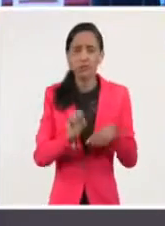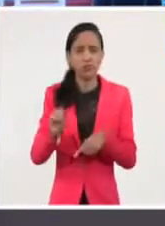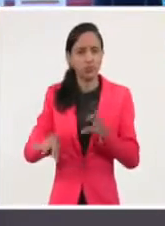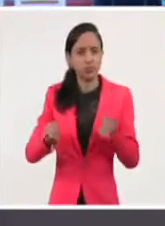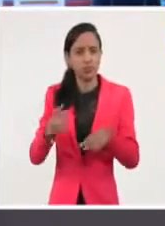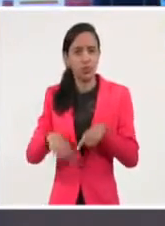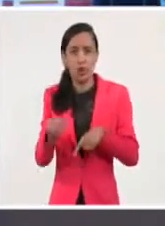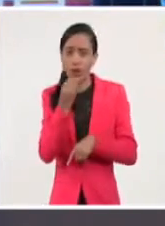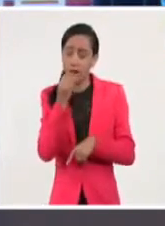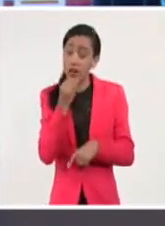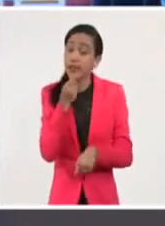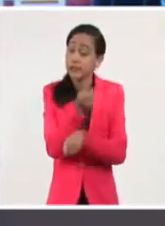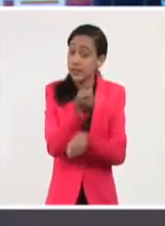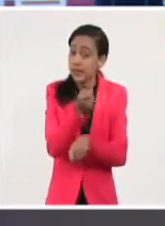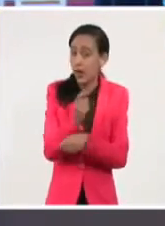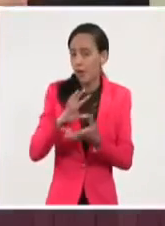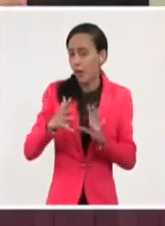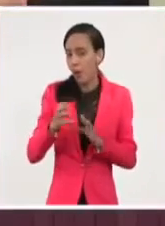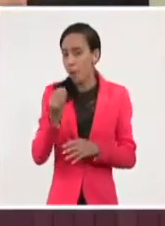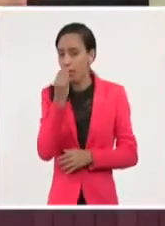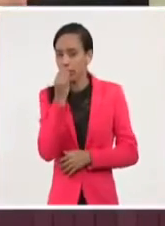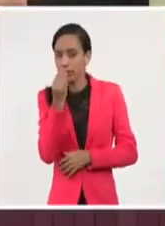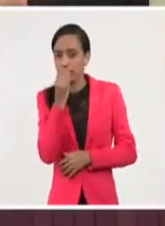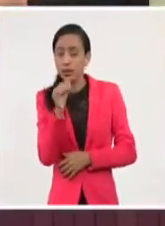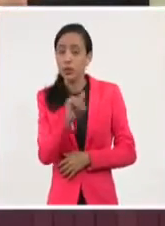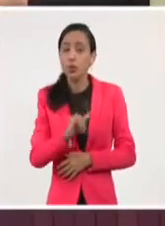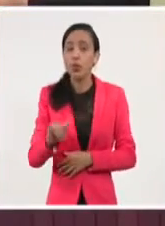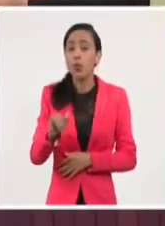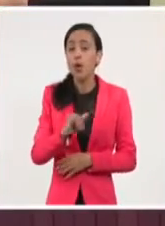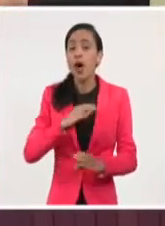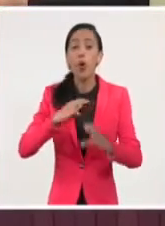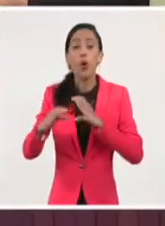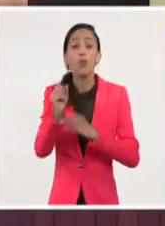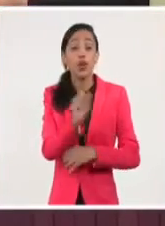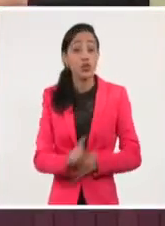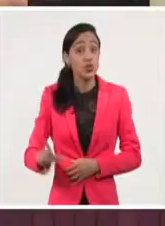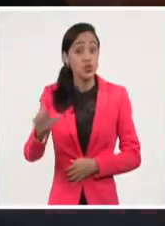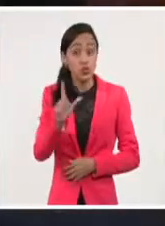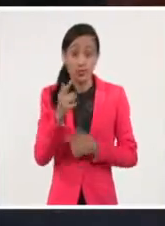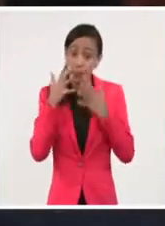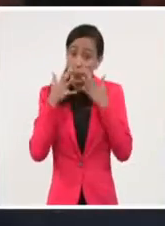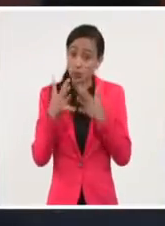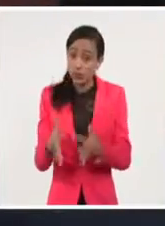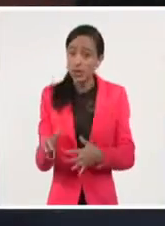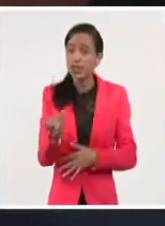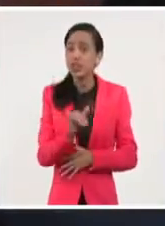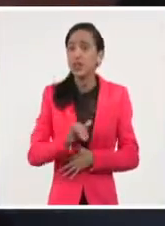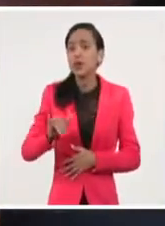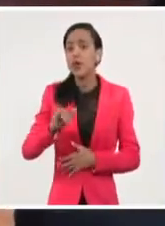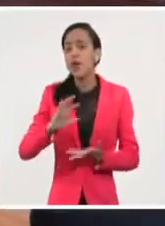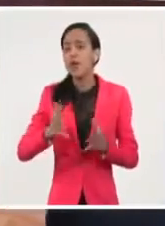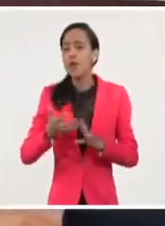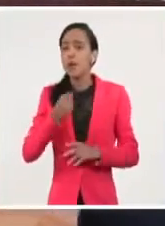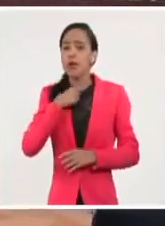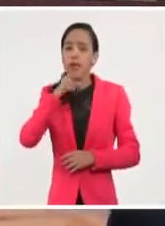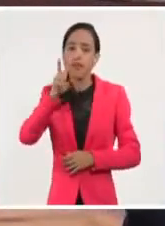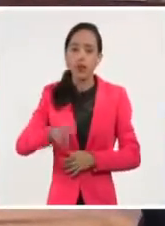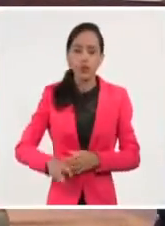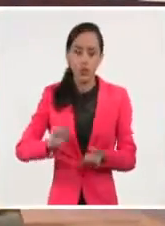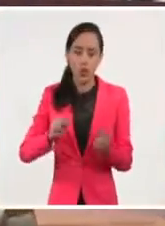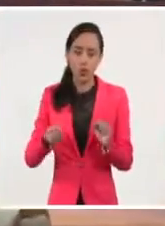la educación alimentaria y nutricional, la comunicación social en este tópico y los mecanismos de evaluación y control.